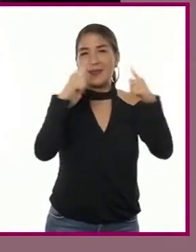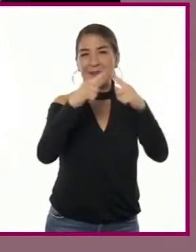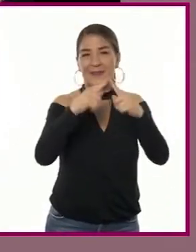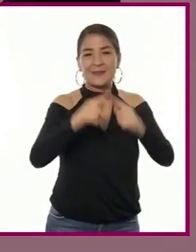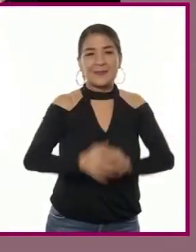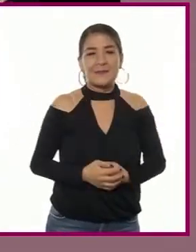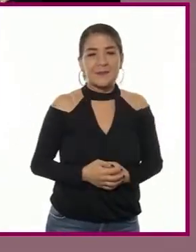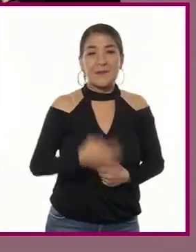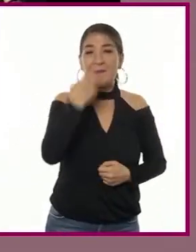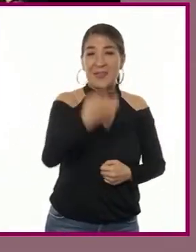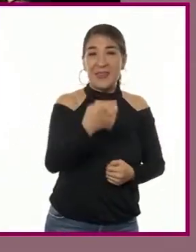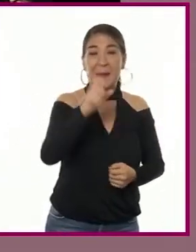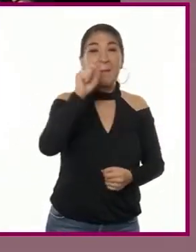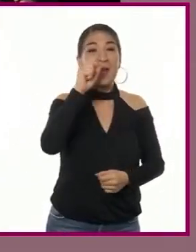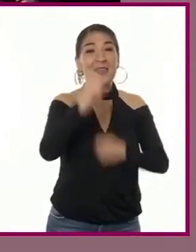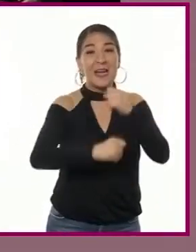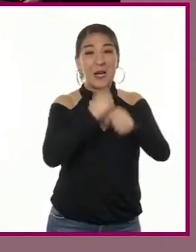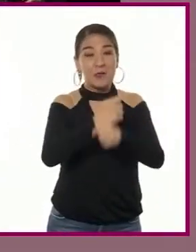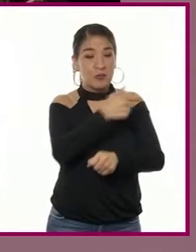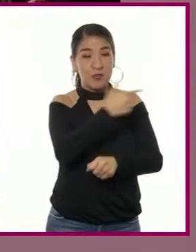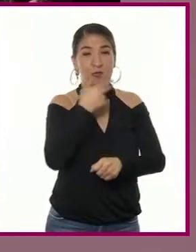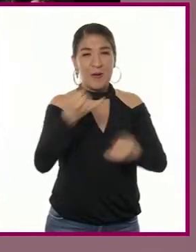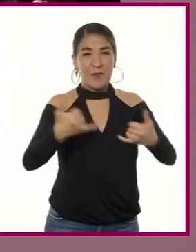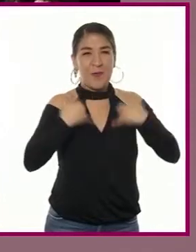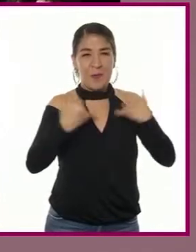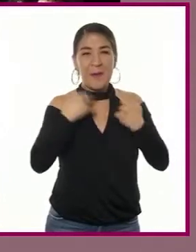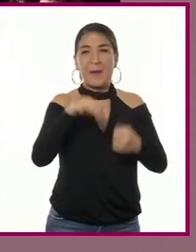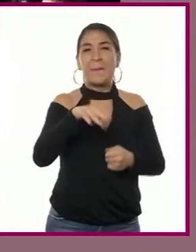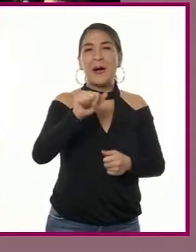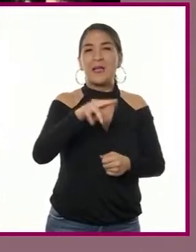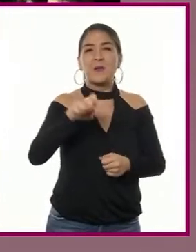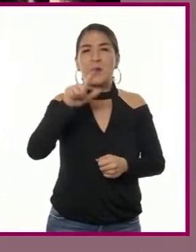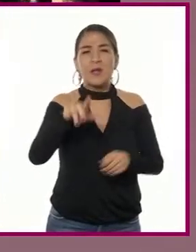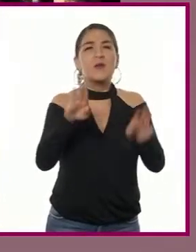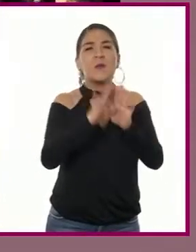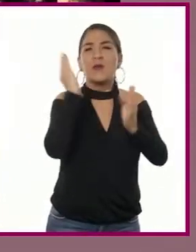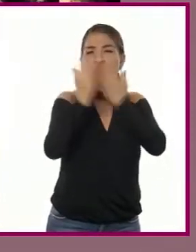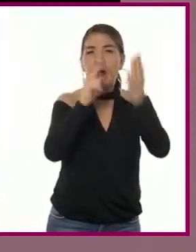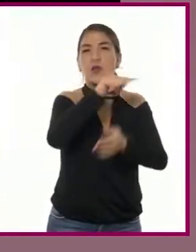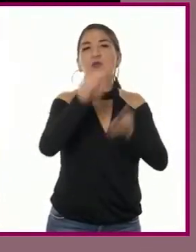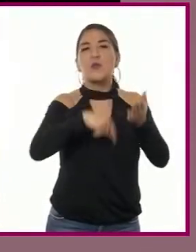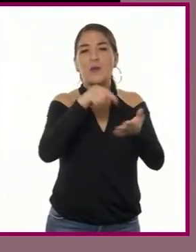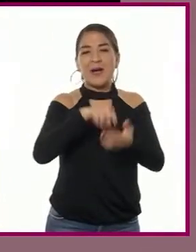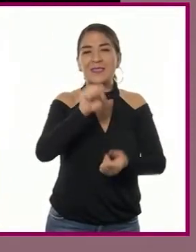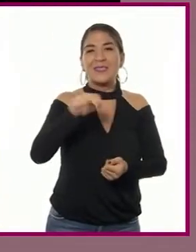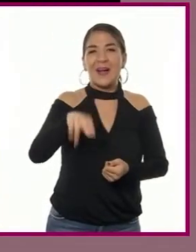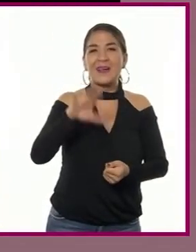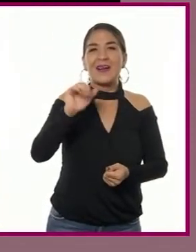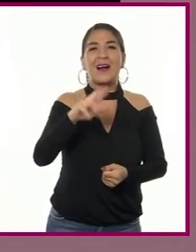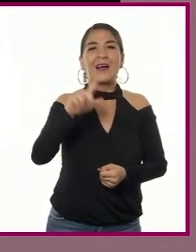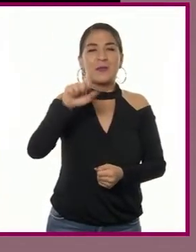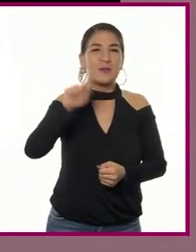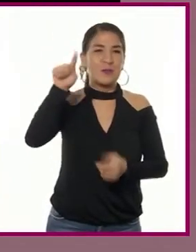A los 20 años de edad, Manuel Tolzá inició su formación en la Academia de San Carlos en Valencia.